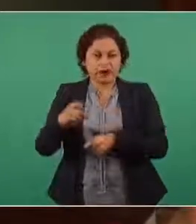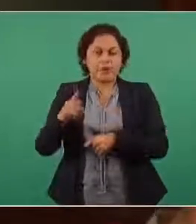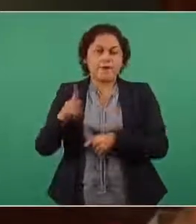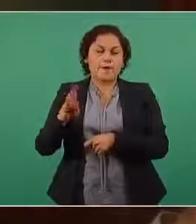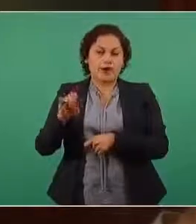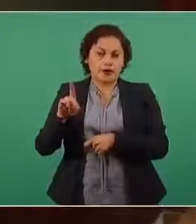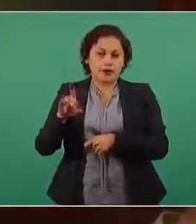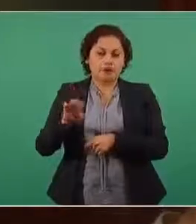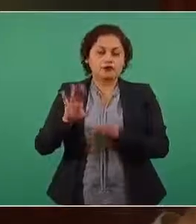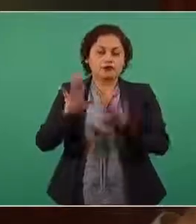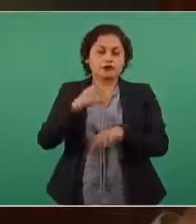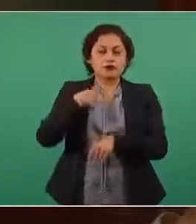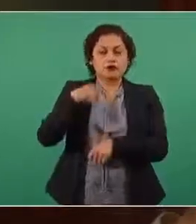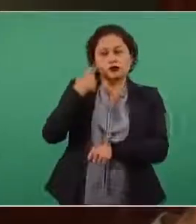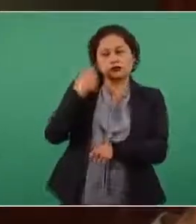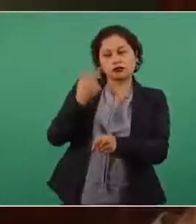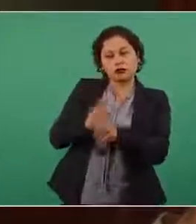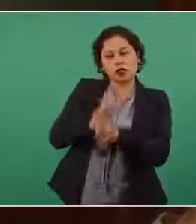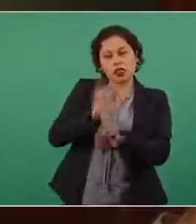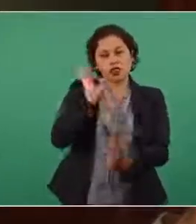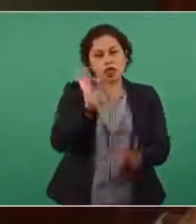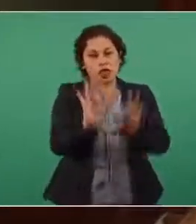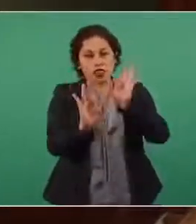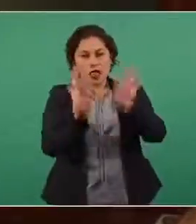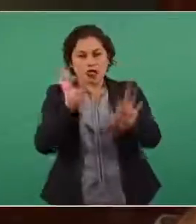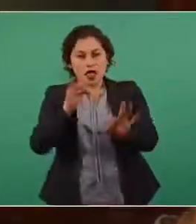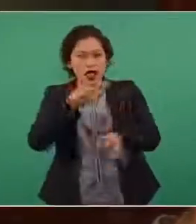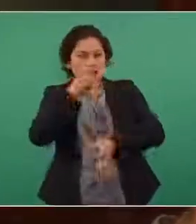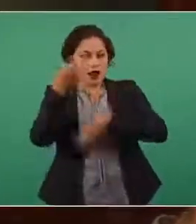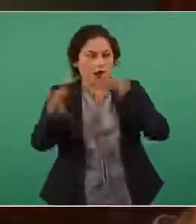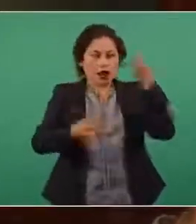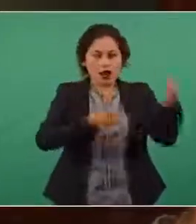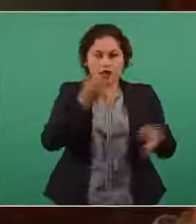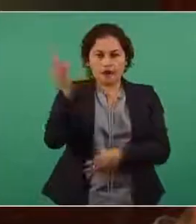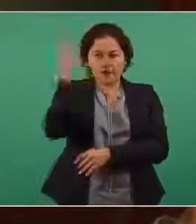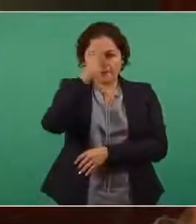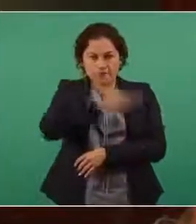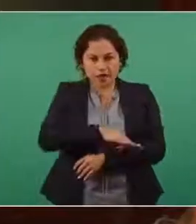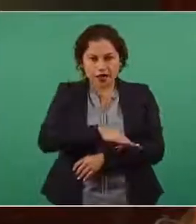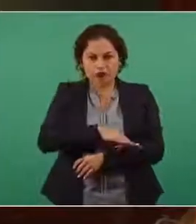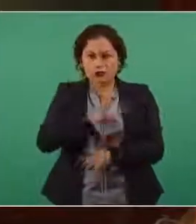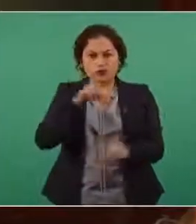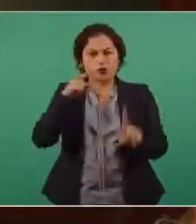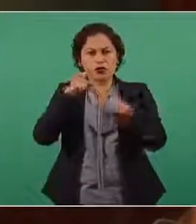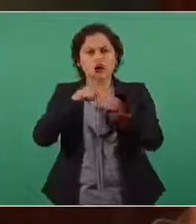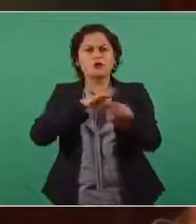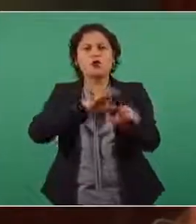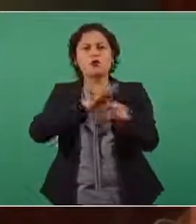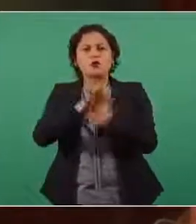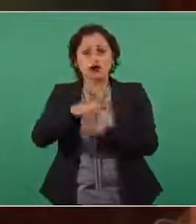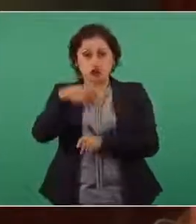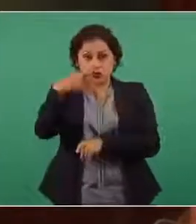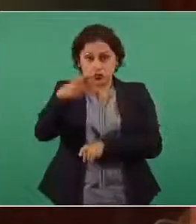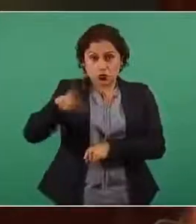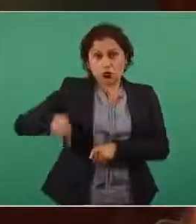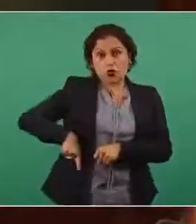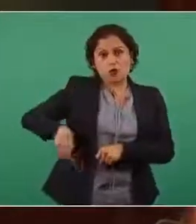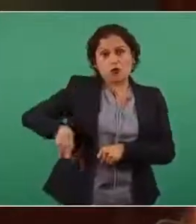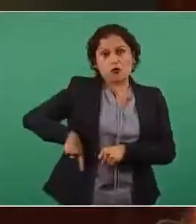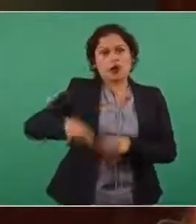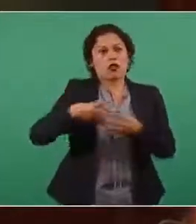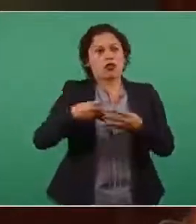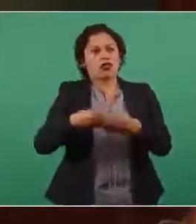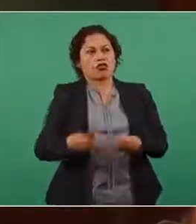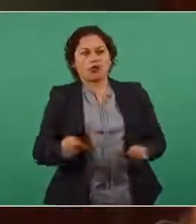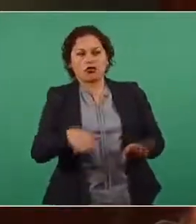rumores, noticias falsas, todo para tratar de deslegitimar las acciones del gobierno, pero también